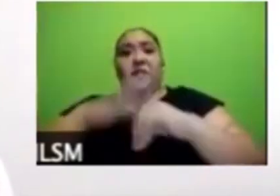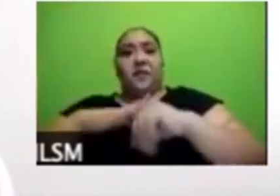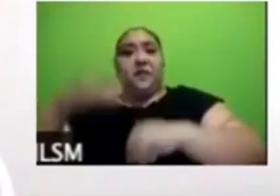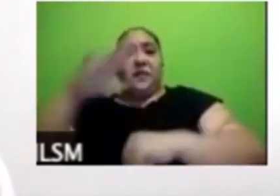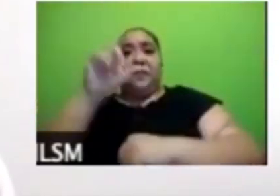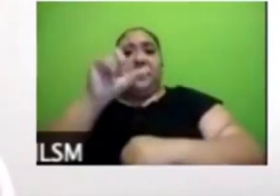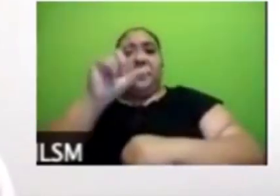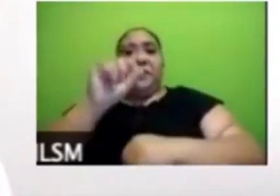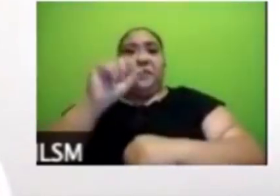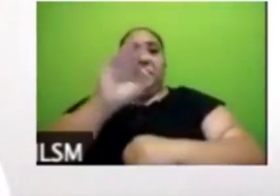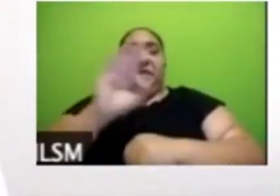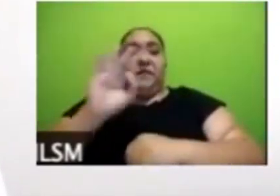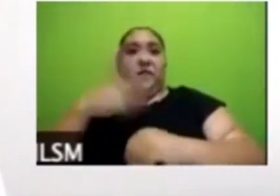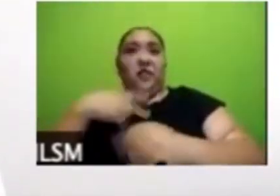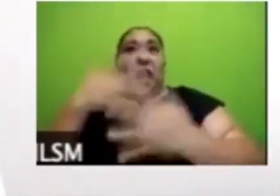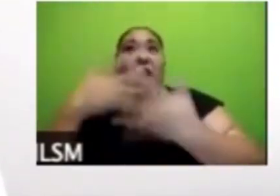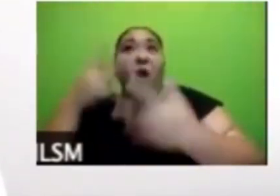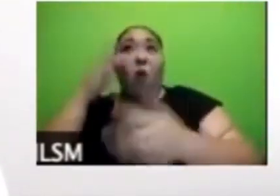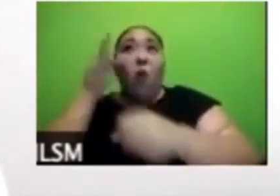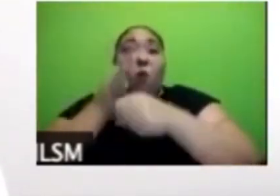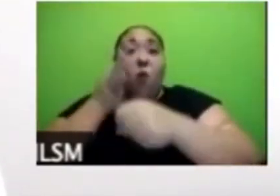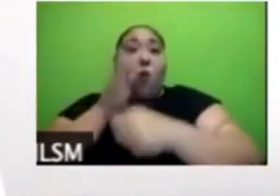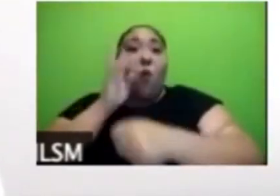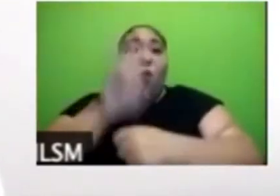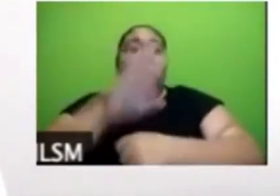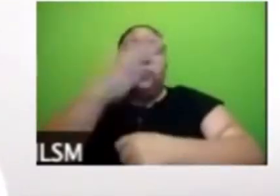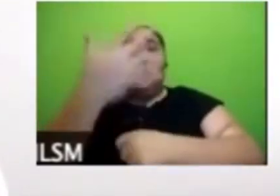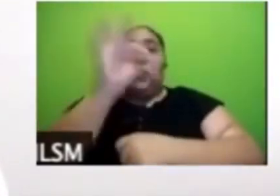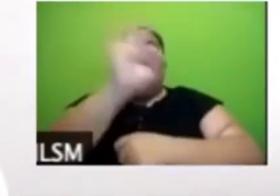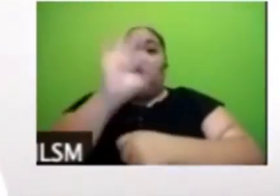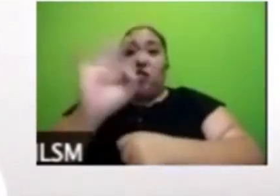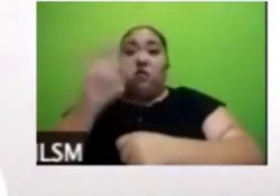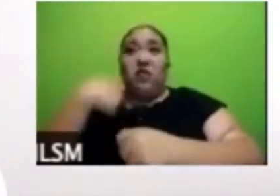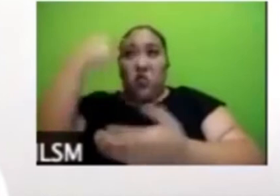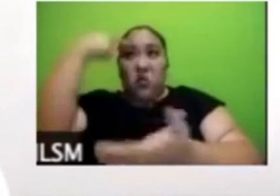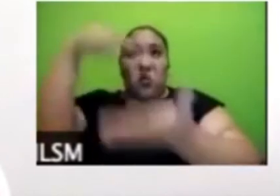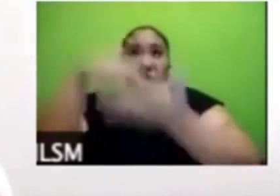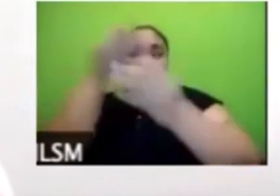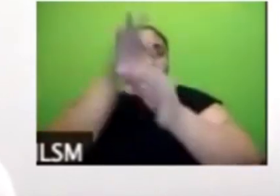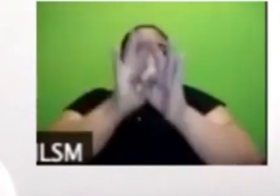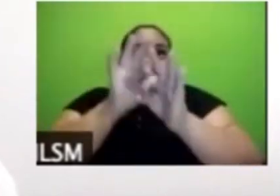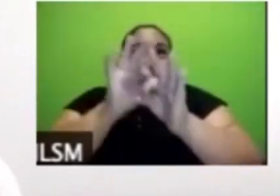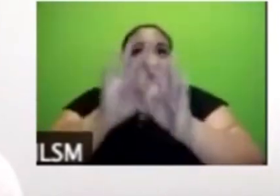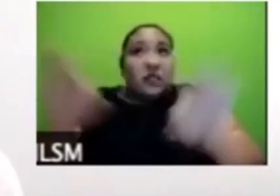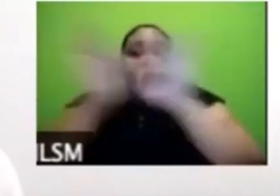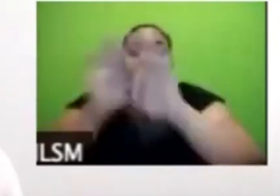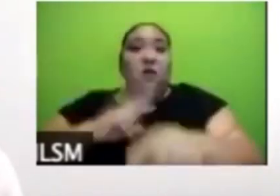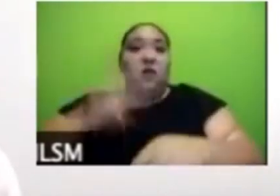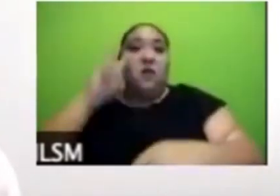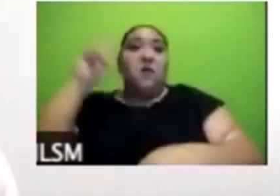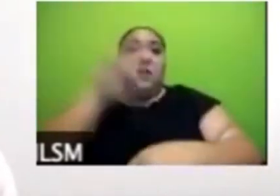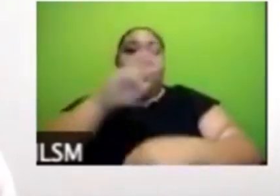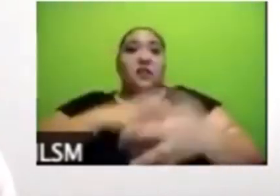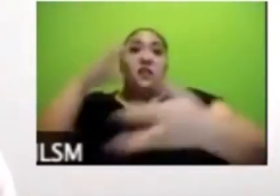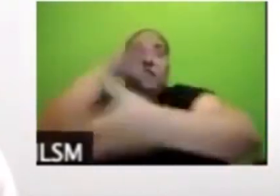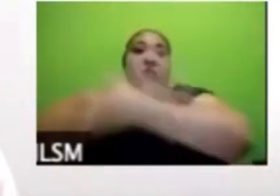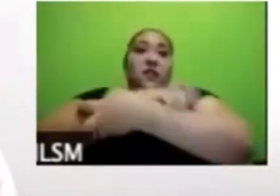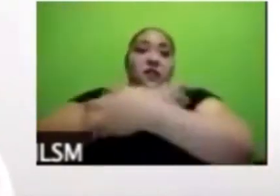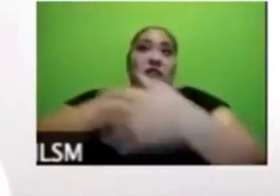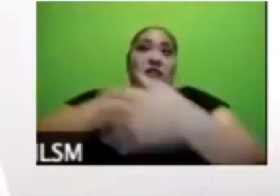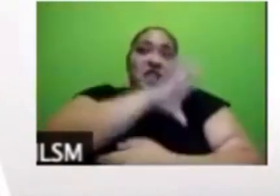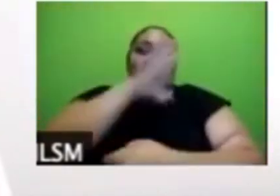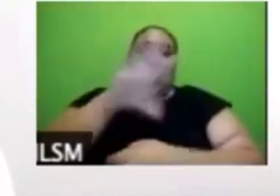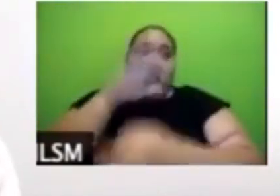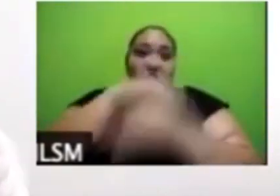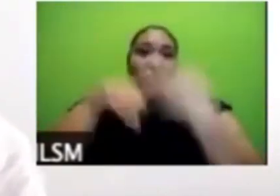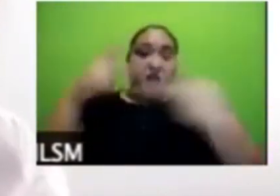del 50% esto también creo que tiene que ver con una solidaridad generalizada al líder en esta crisis ¿qué es lo que sigue? yo